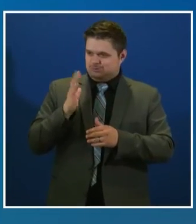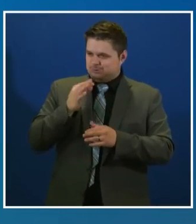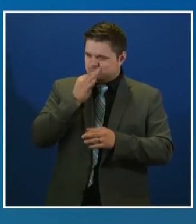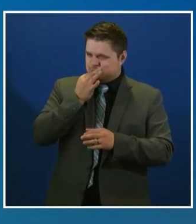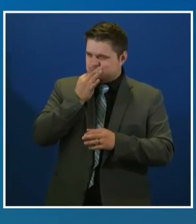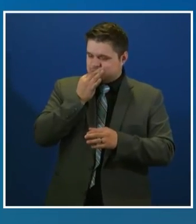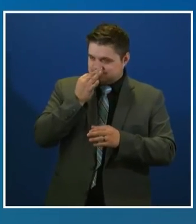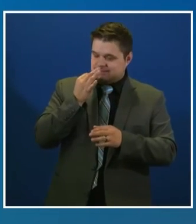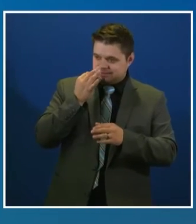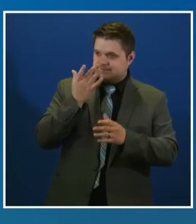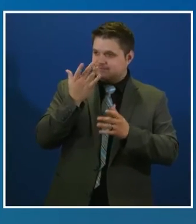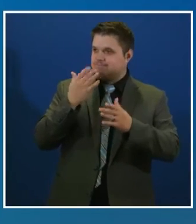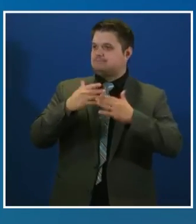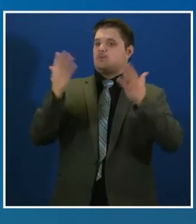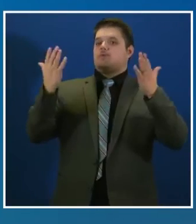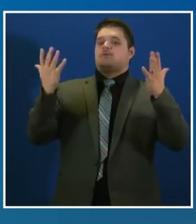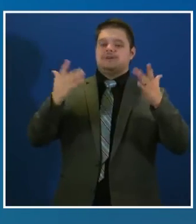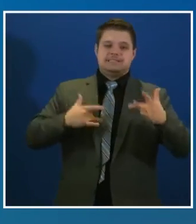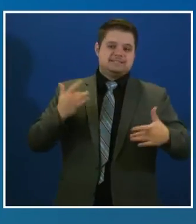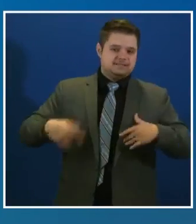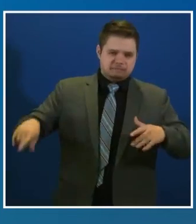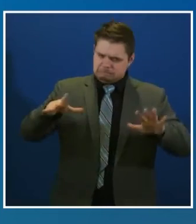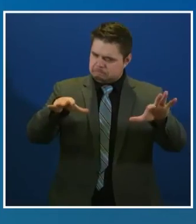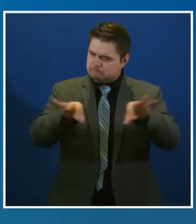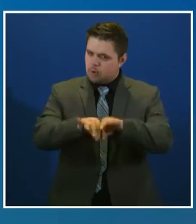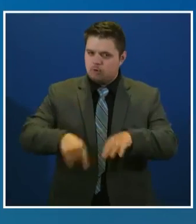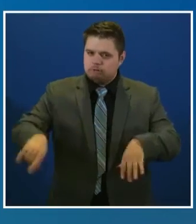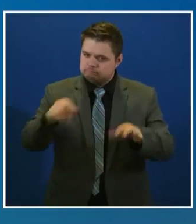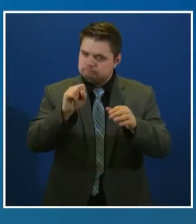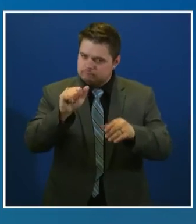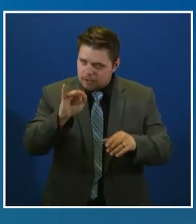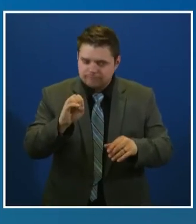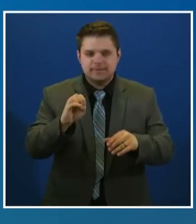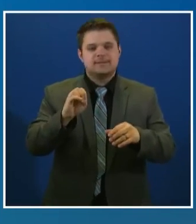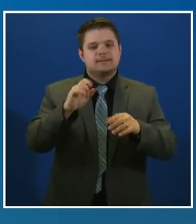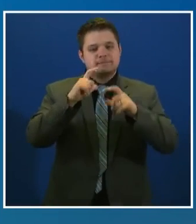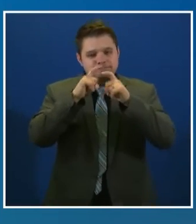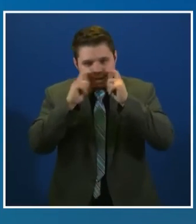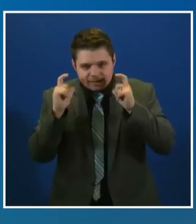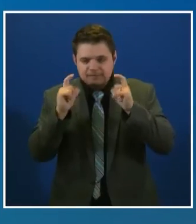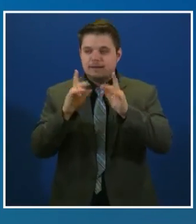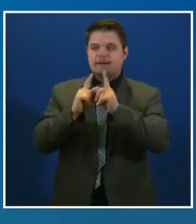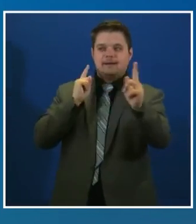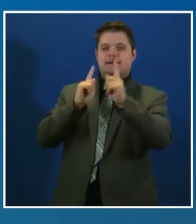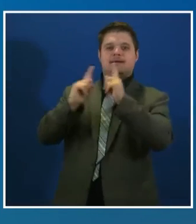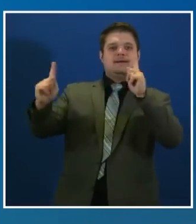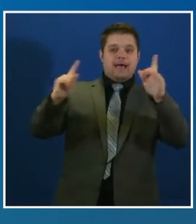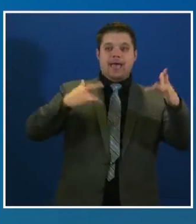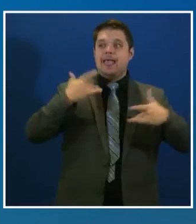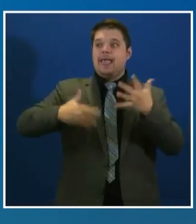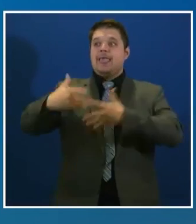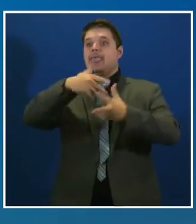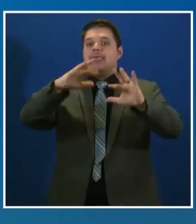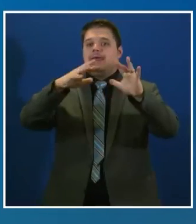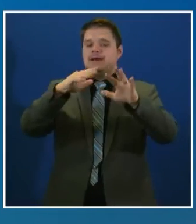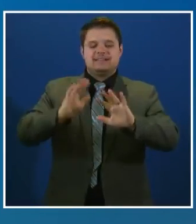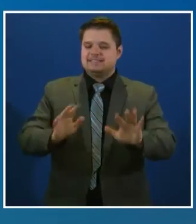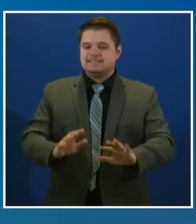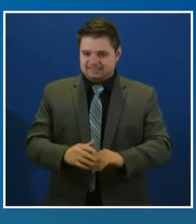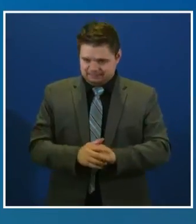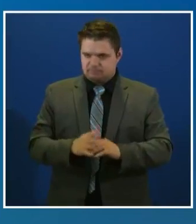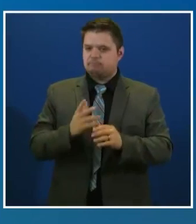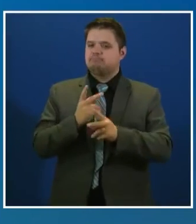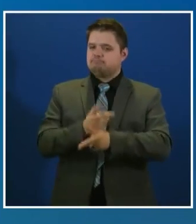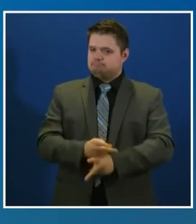mantente fuerte Vancouver. Usen las cubiertas para la cara y mantengan el distanciamiento físico con personas ajenas a su núcleo familiar.